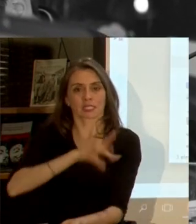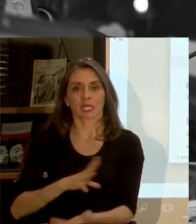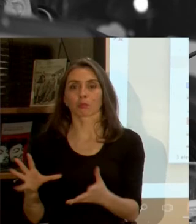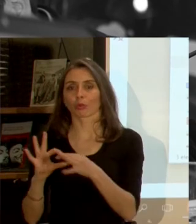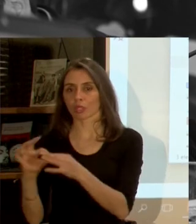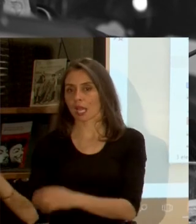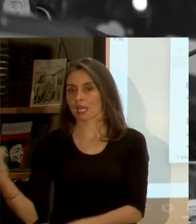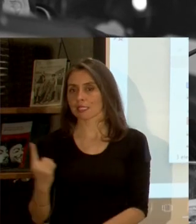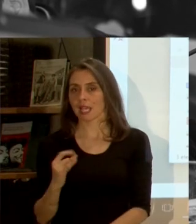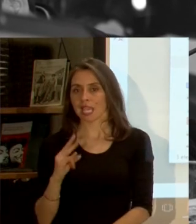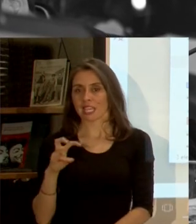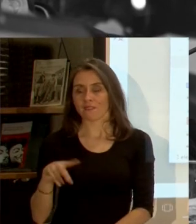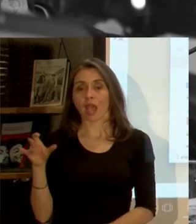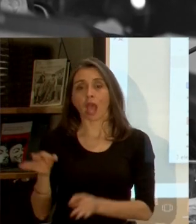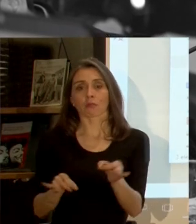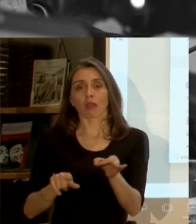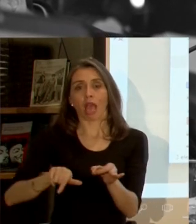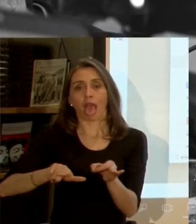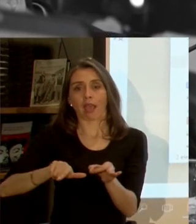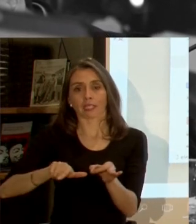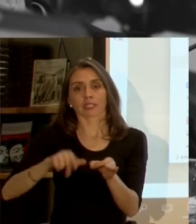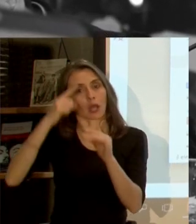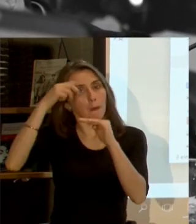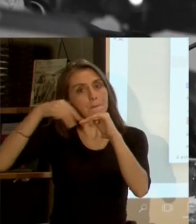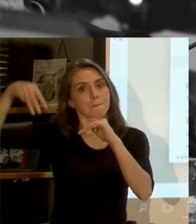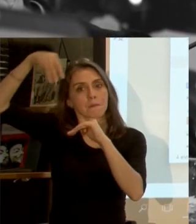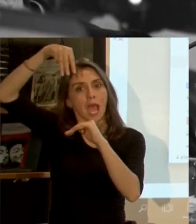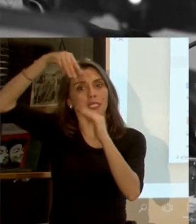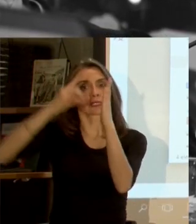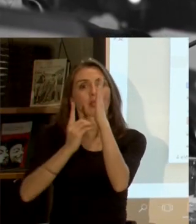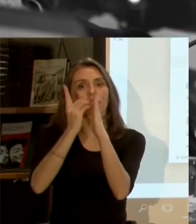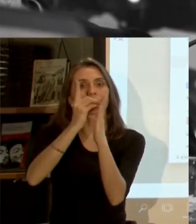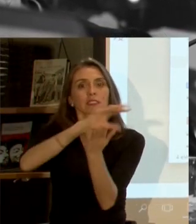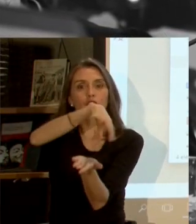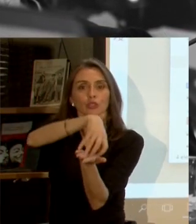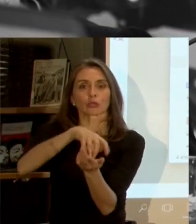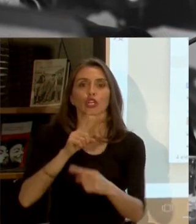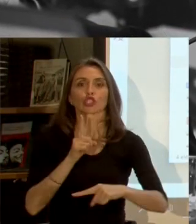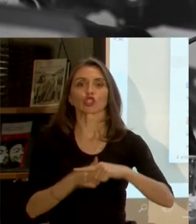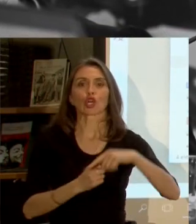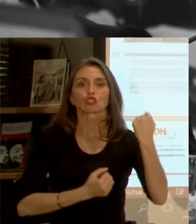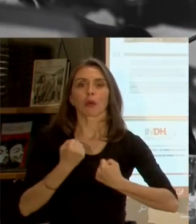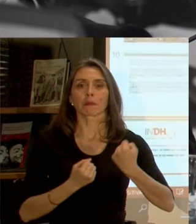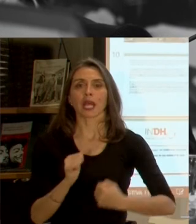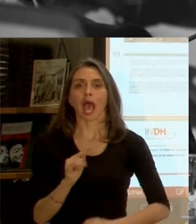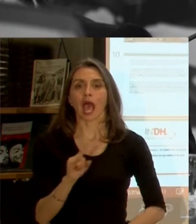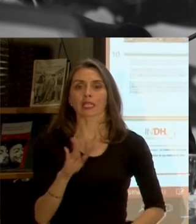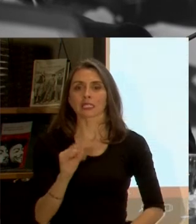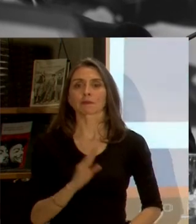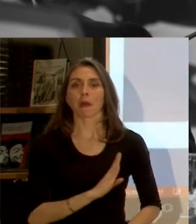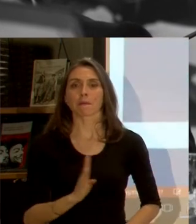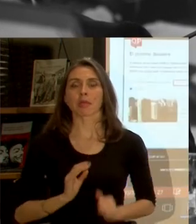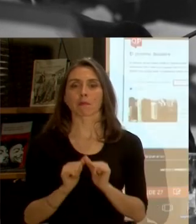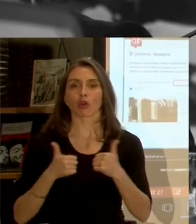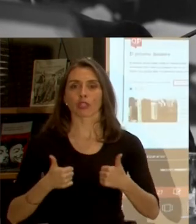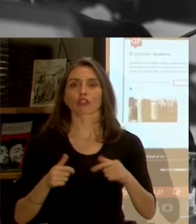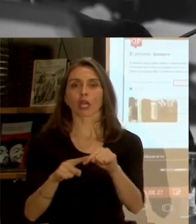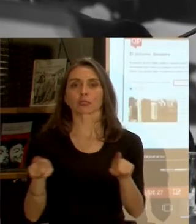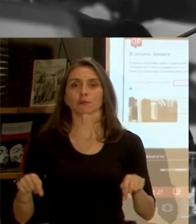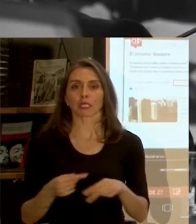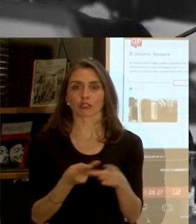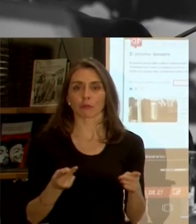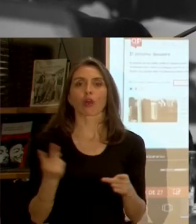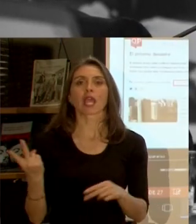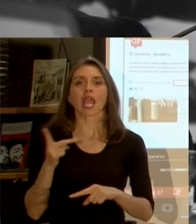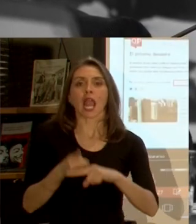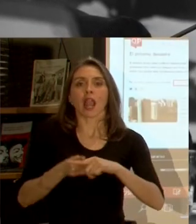Iván es de formación arquitecto y magíster en desarrollo urbano es socio de Atisba miembro del directorio de Espacio Público y